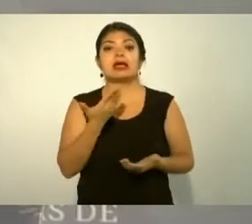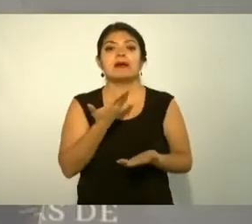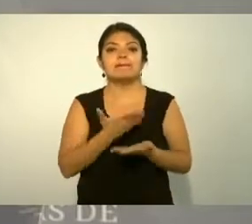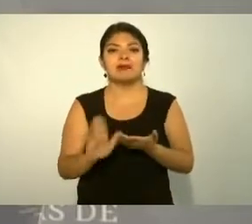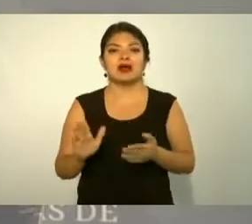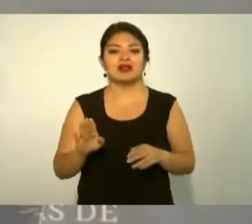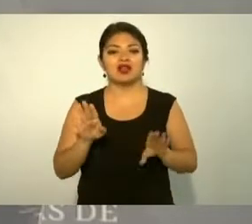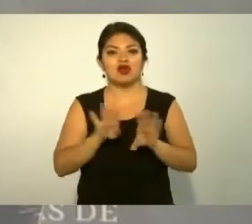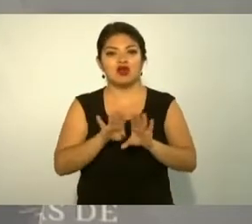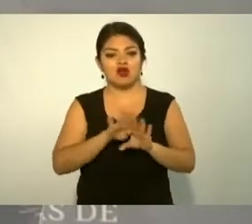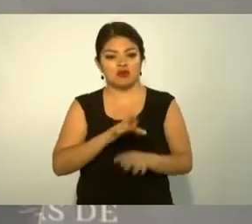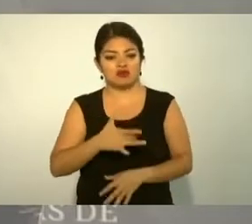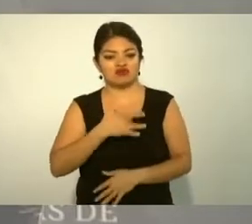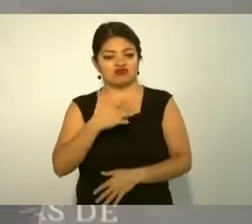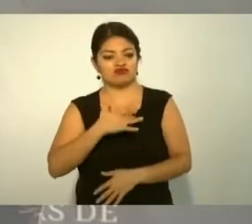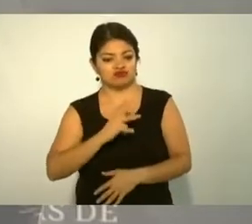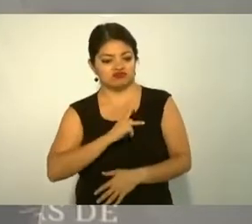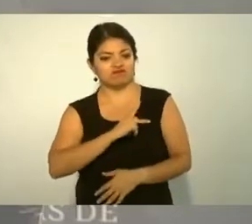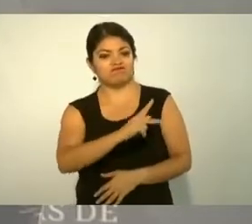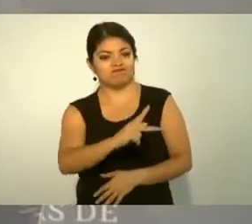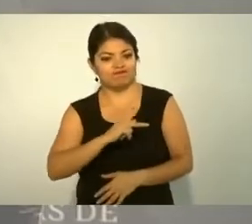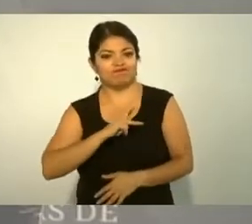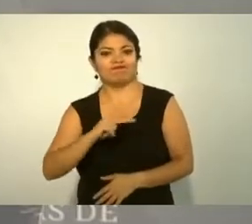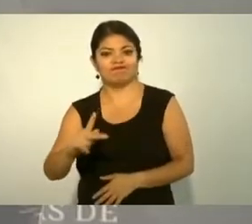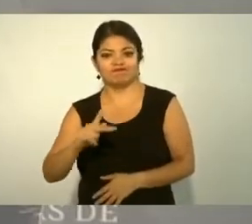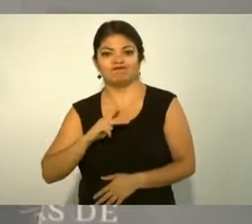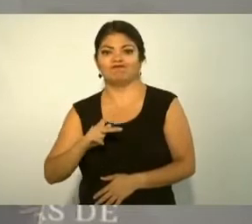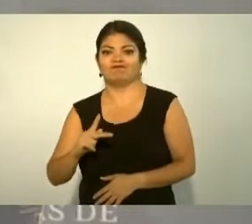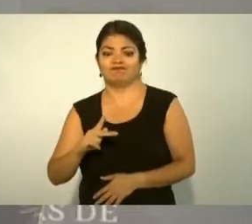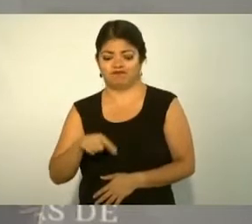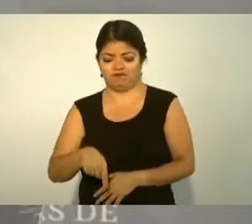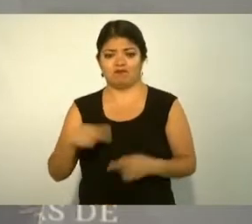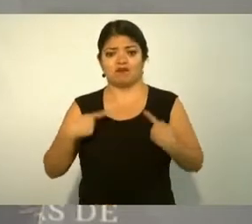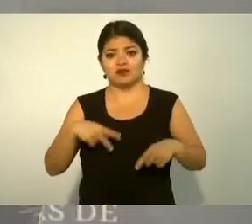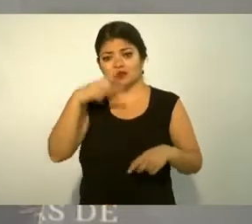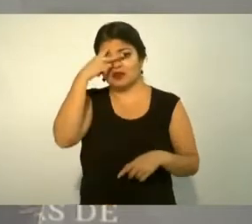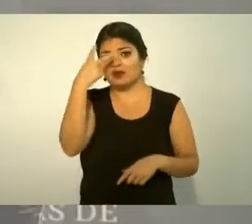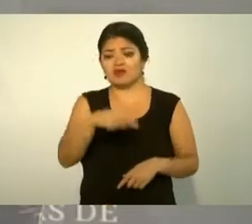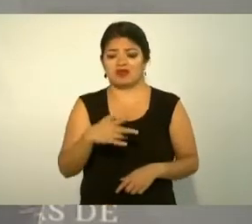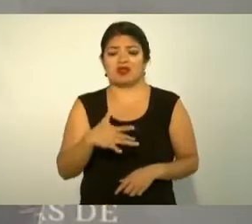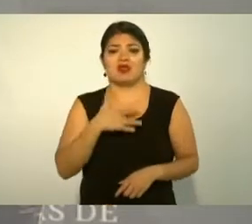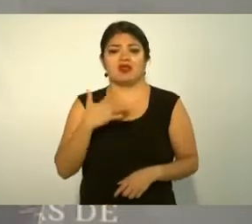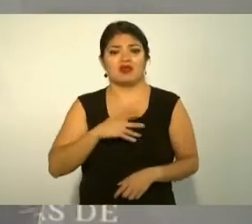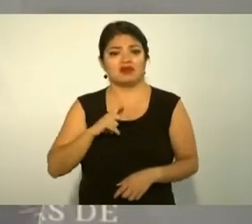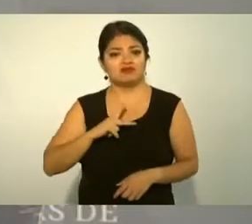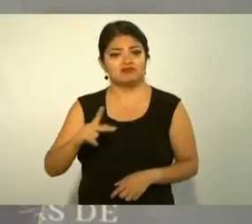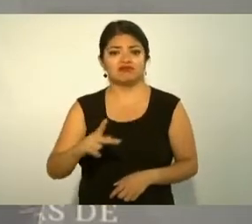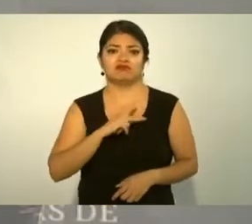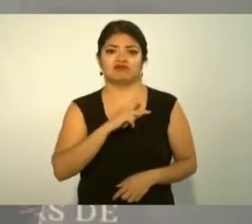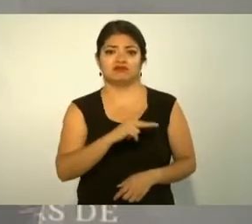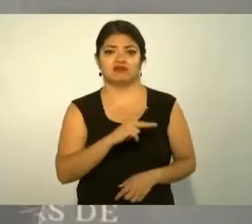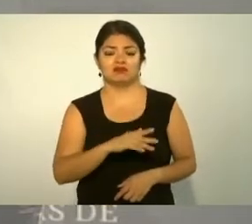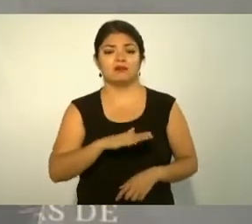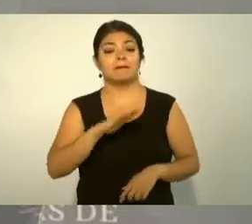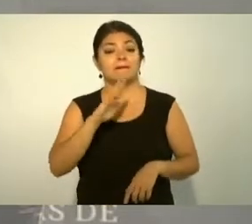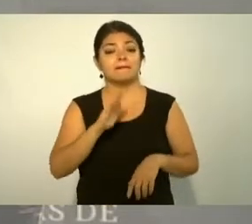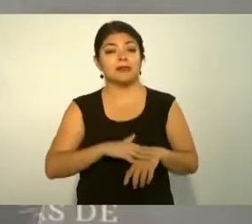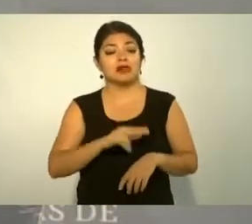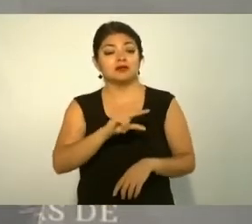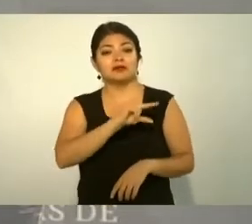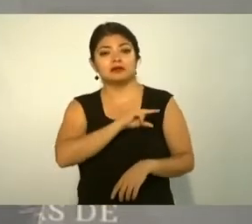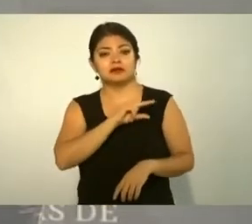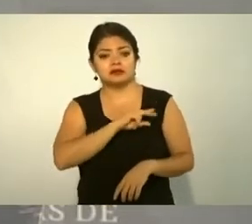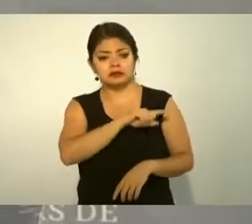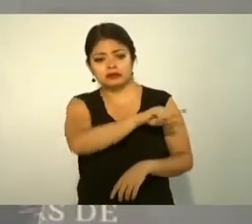que hay siempre en los mexicanos y de manera especial en los productores en los